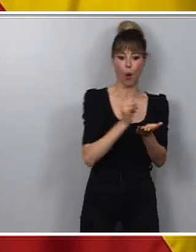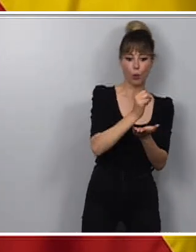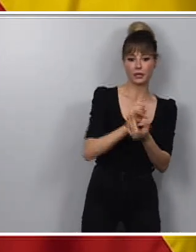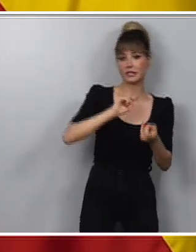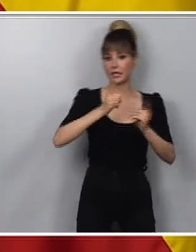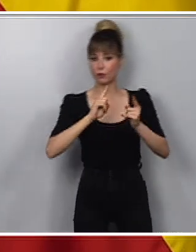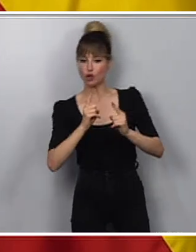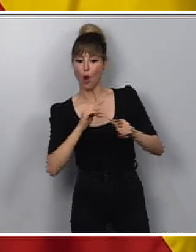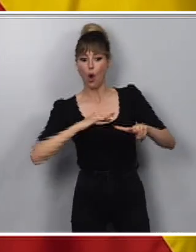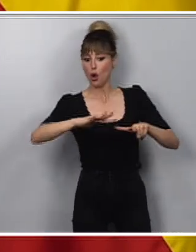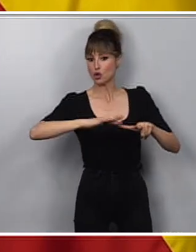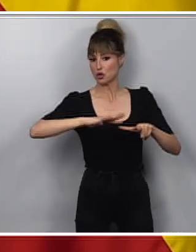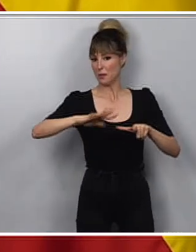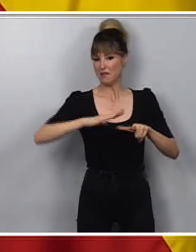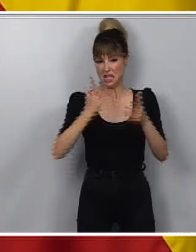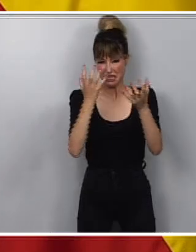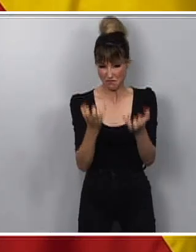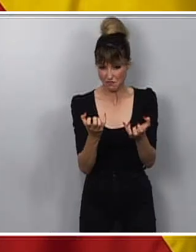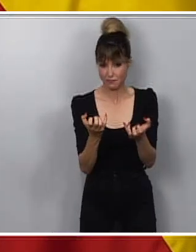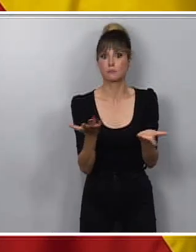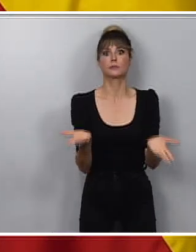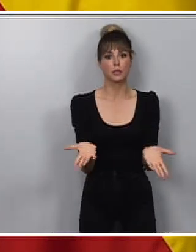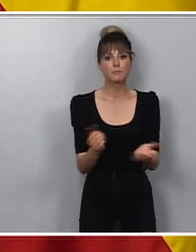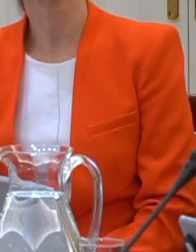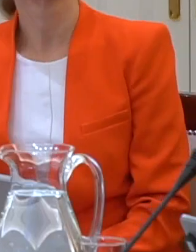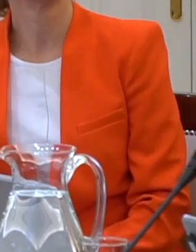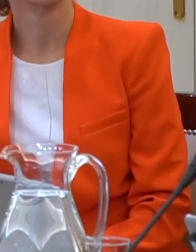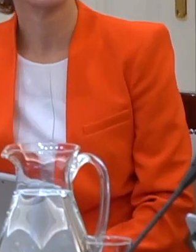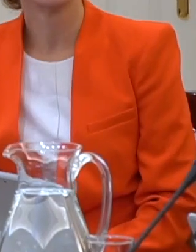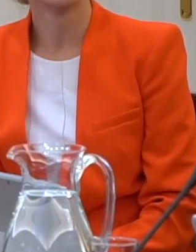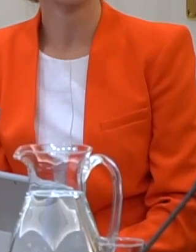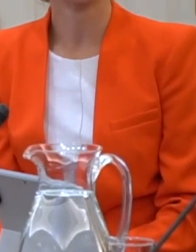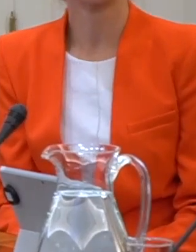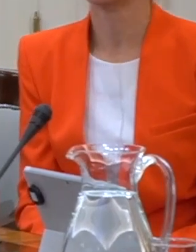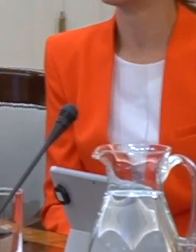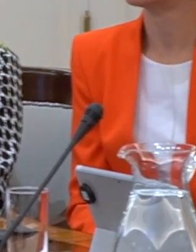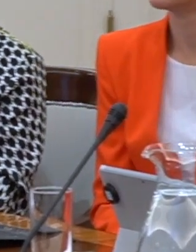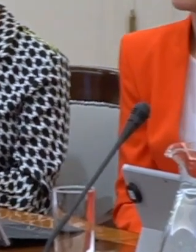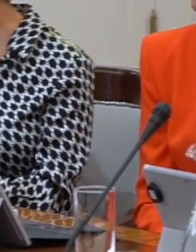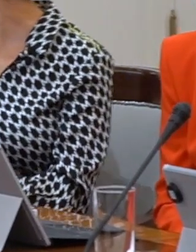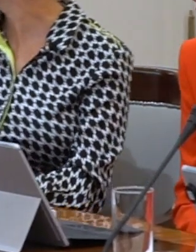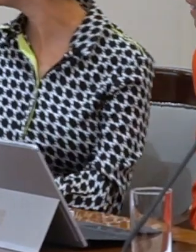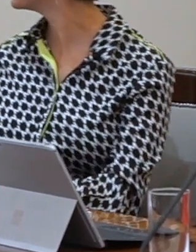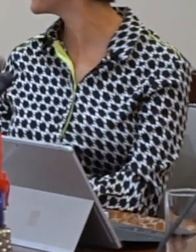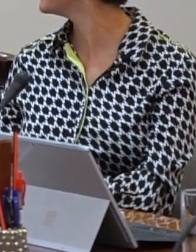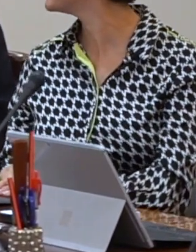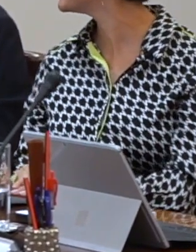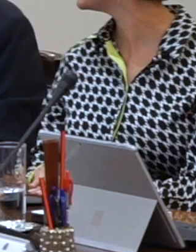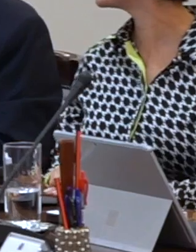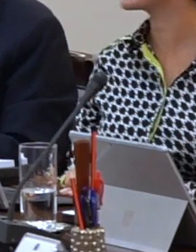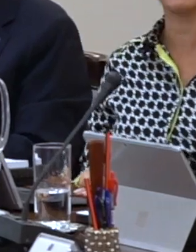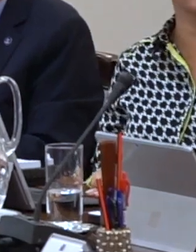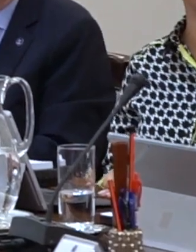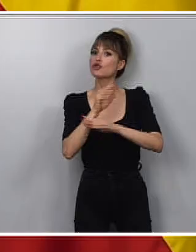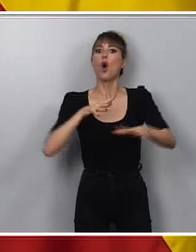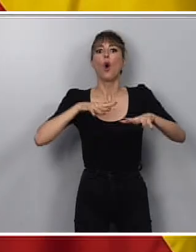superficies no productivas. Por tanto, es una pieza fundamental de ese elemento solicitado por agricultores y ganaderos en